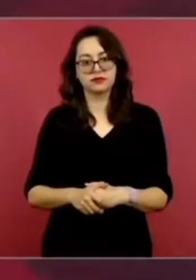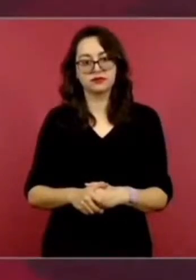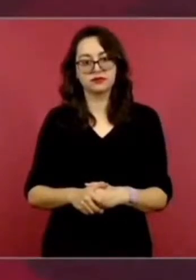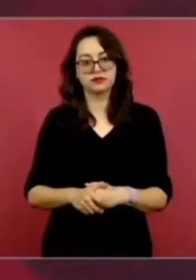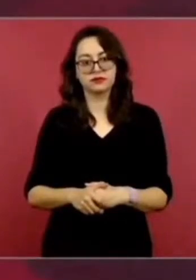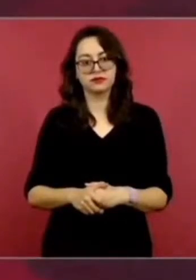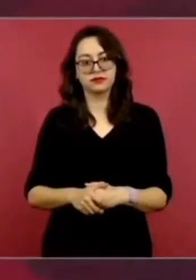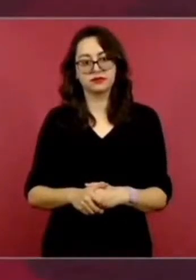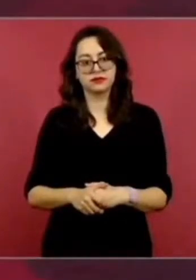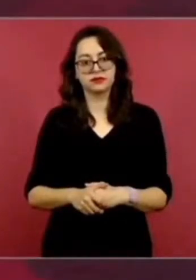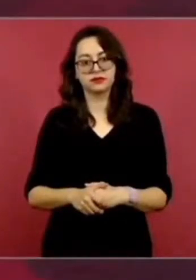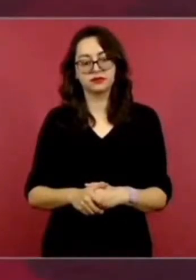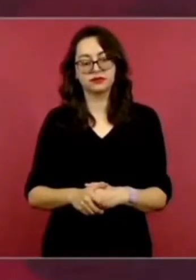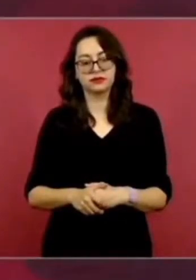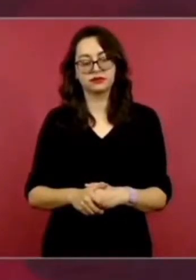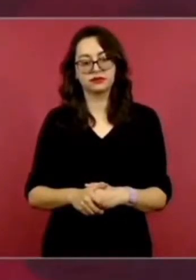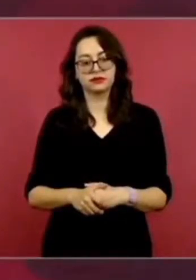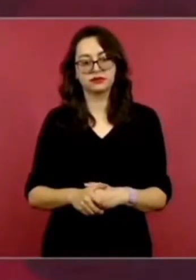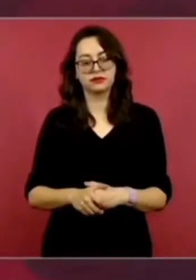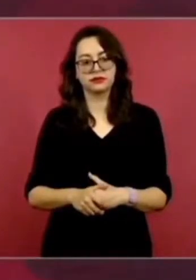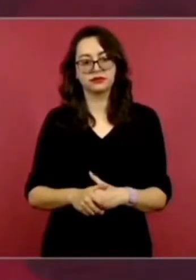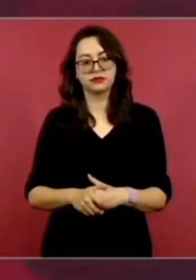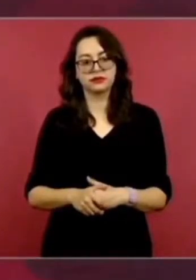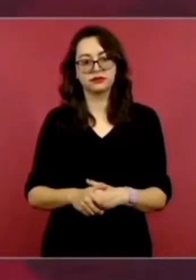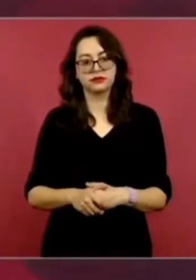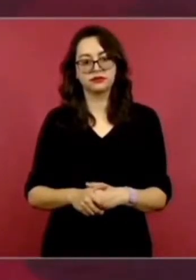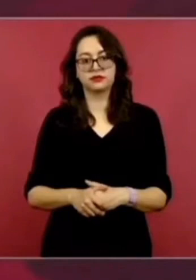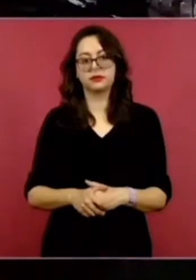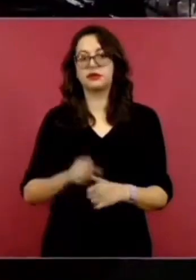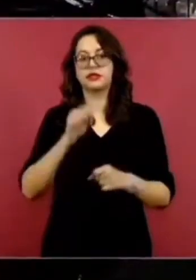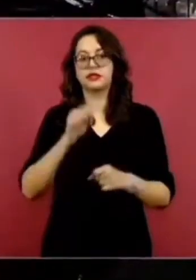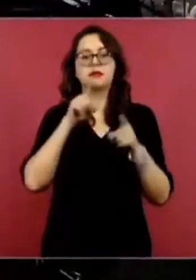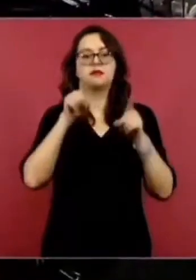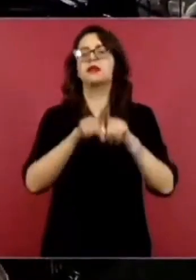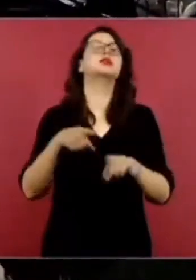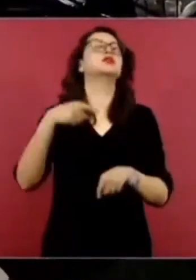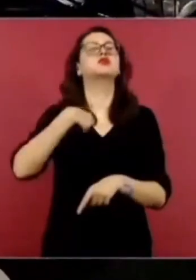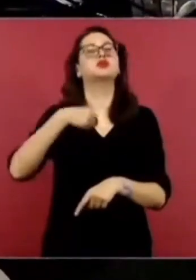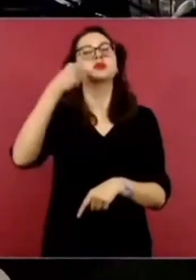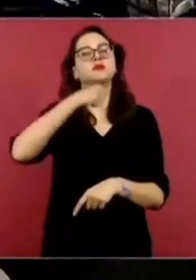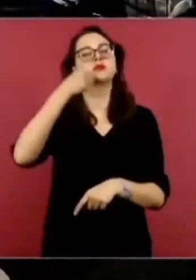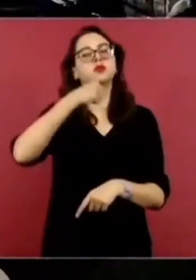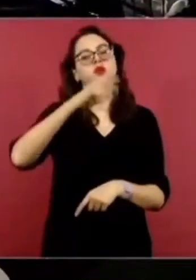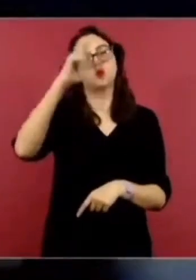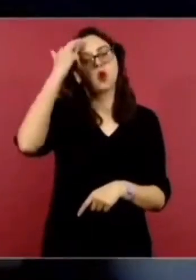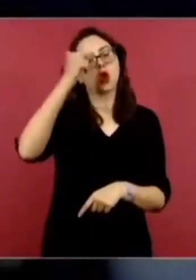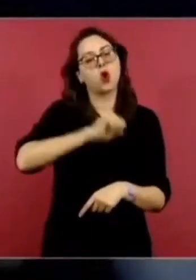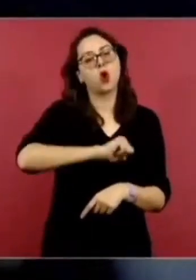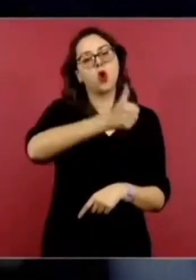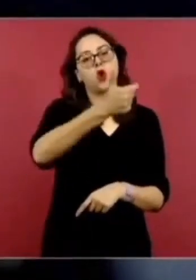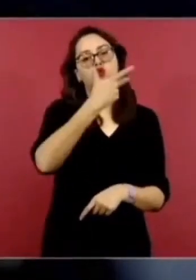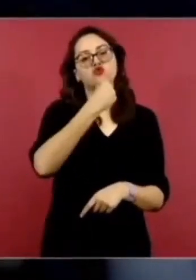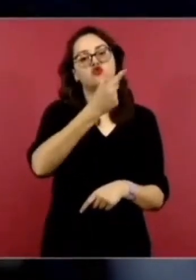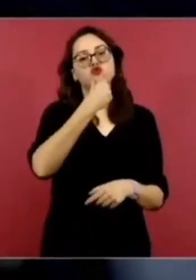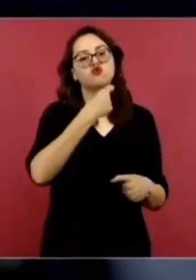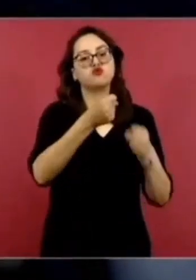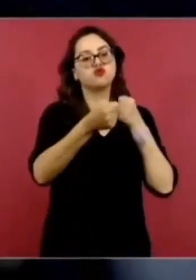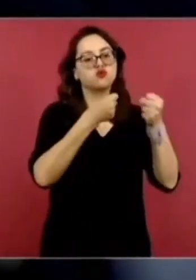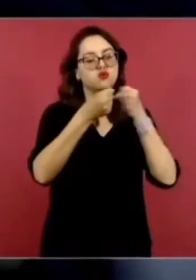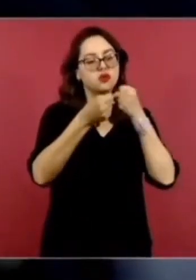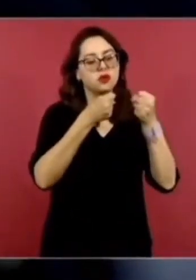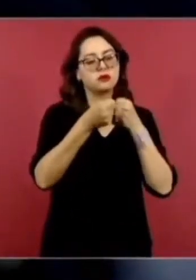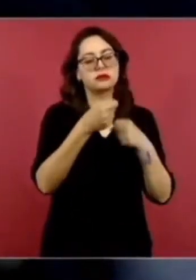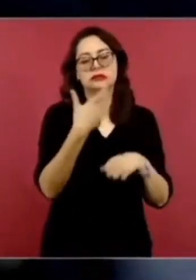Siempre hablo de Kapuscinski, muy buen periodista,